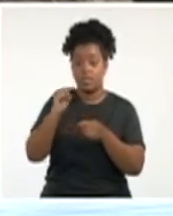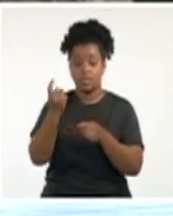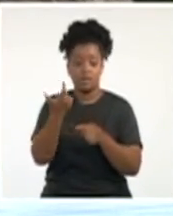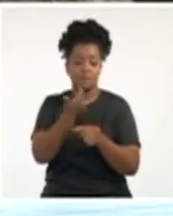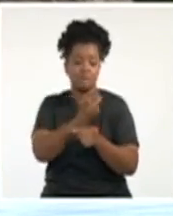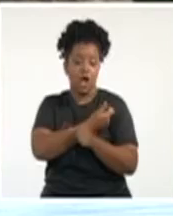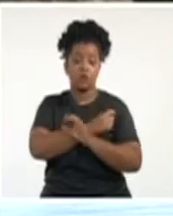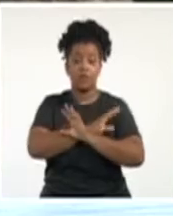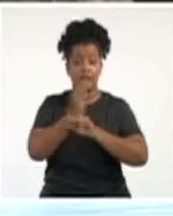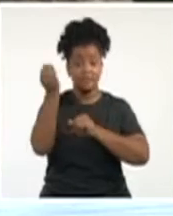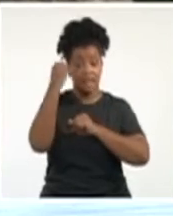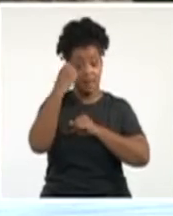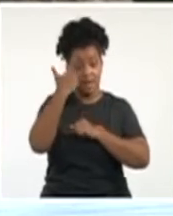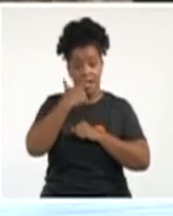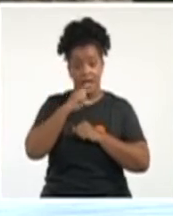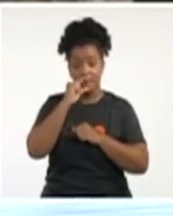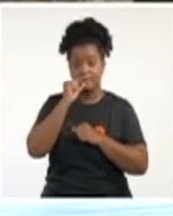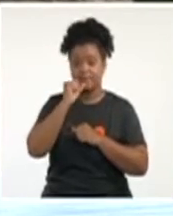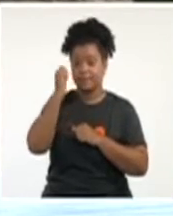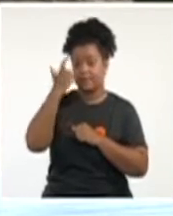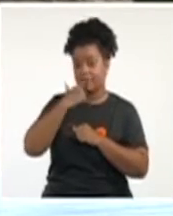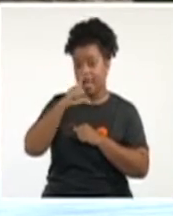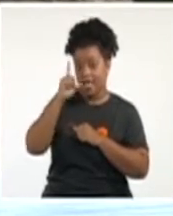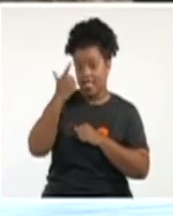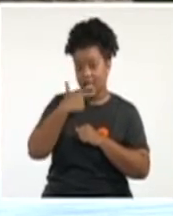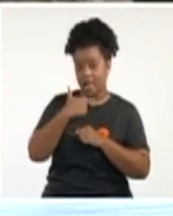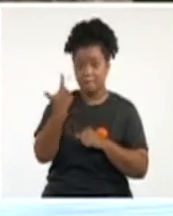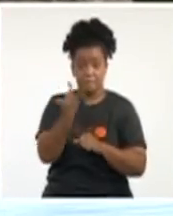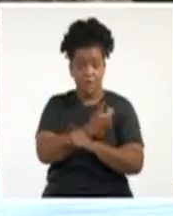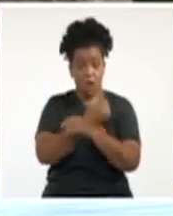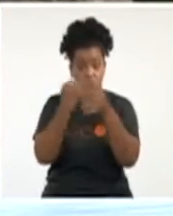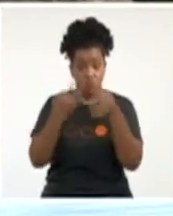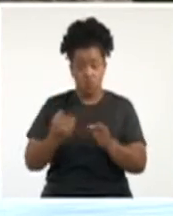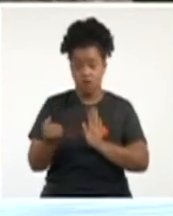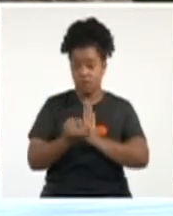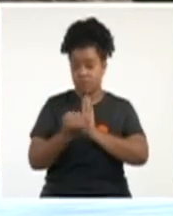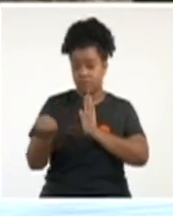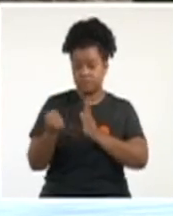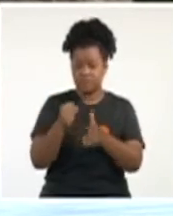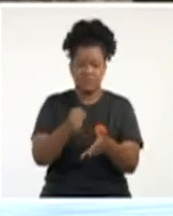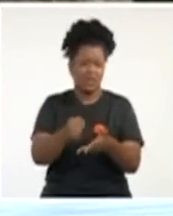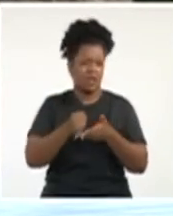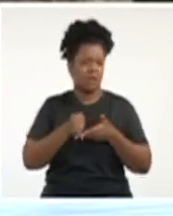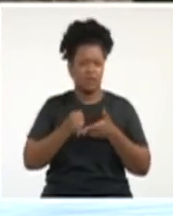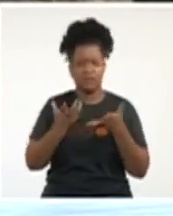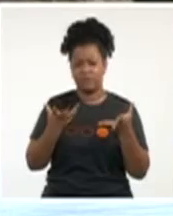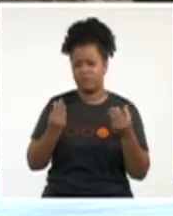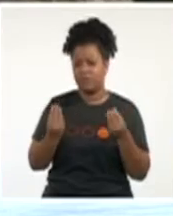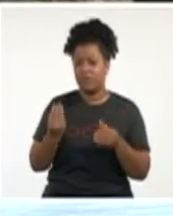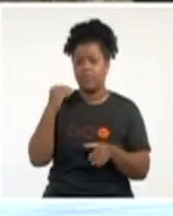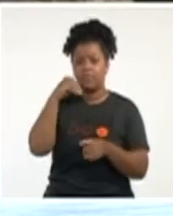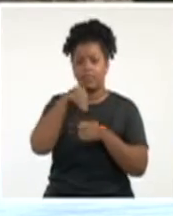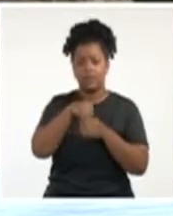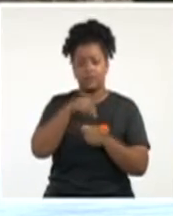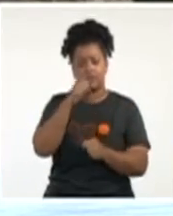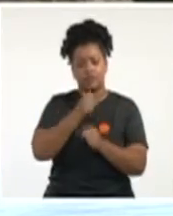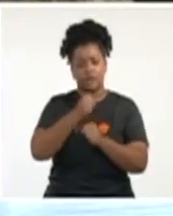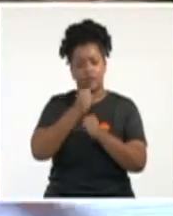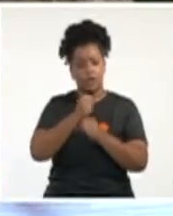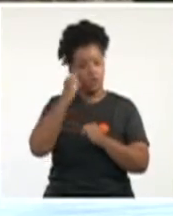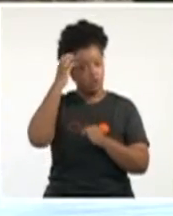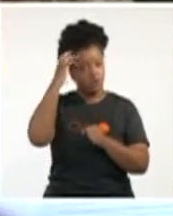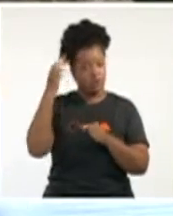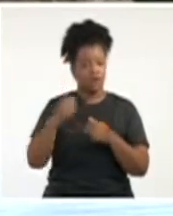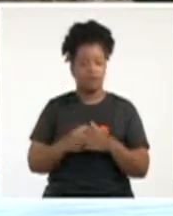conocido por todos. Es decir, que el aporte ha sido invaluable, y lo digo porque esto ha sido parte del sistema de trabajo del gobierno y